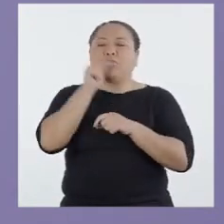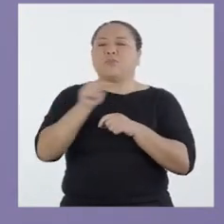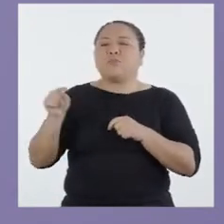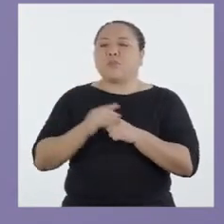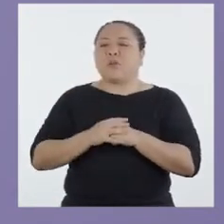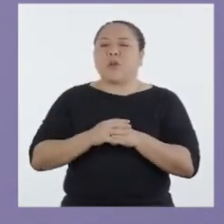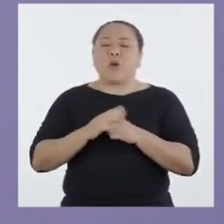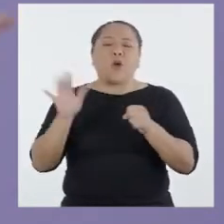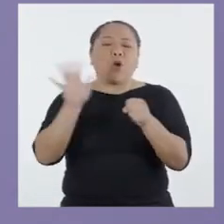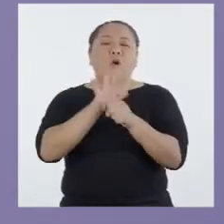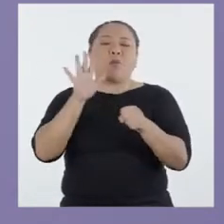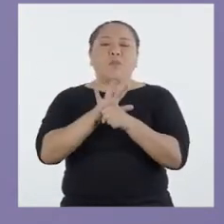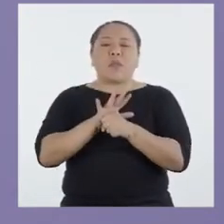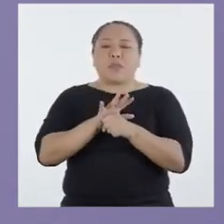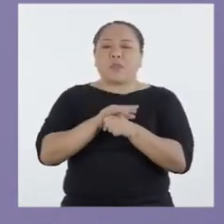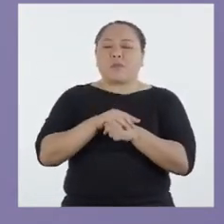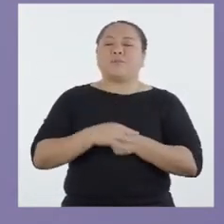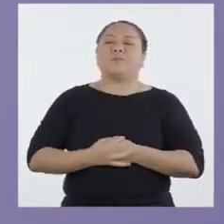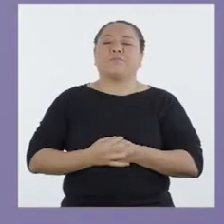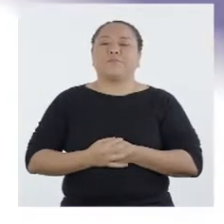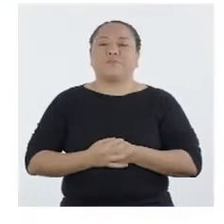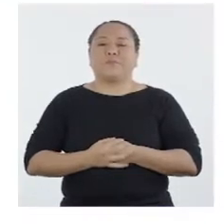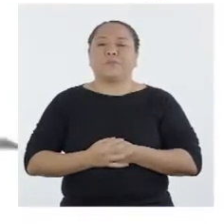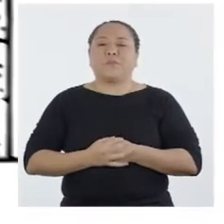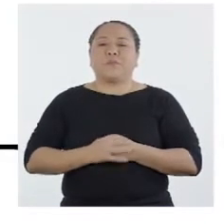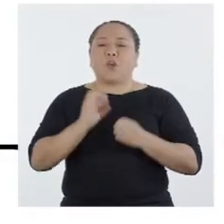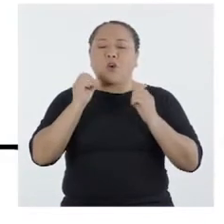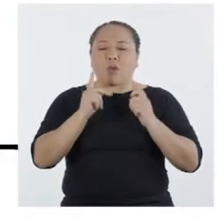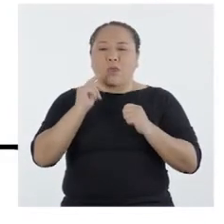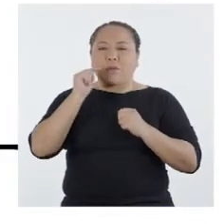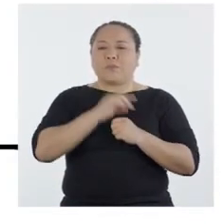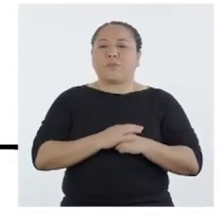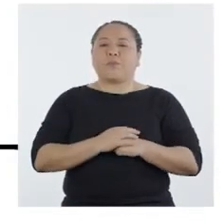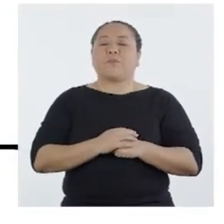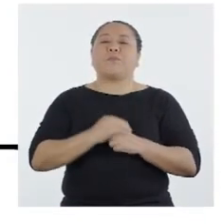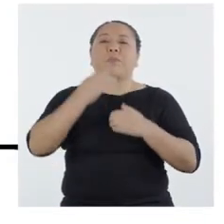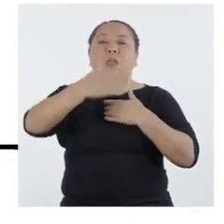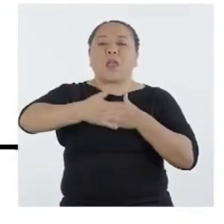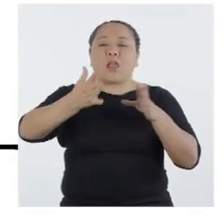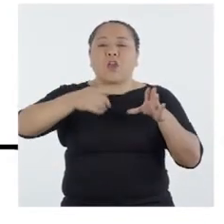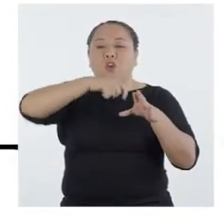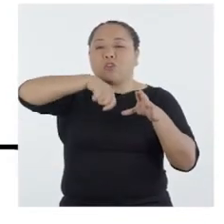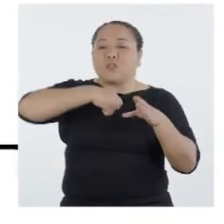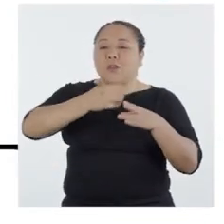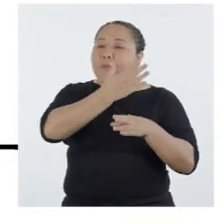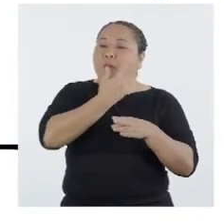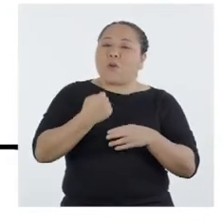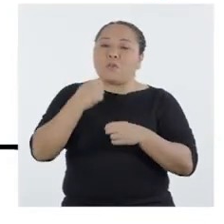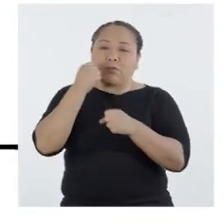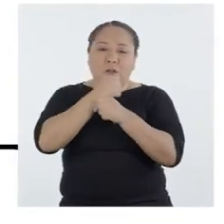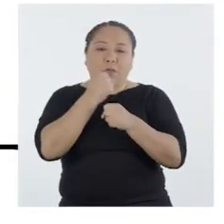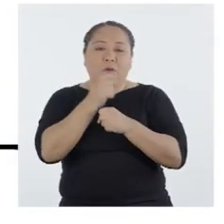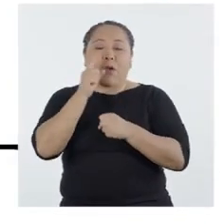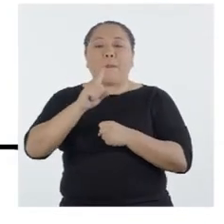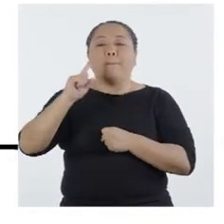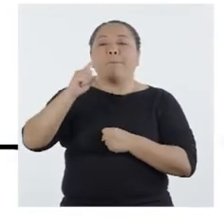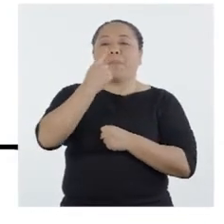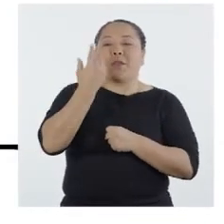combustión completa. Bueno, las cocinas mejoradas funcionan así.